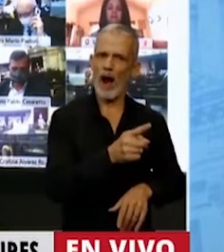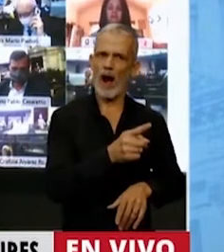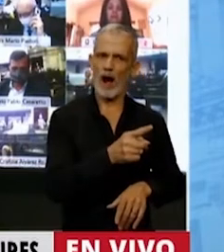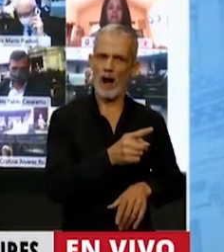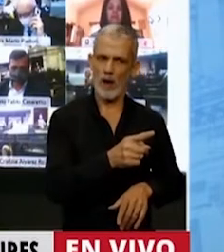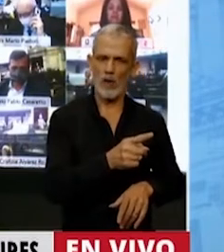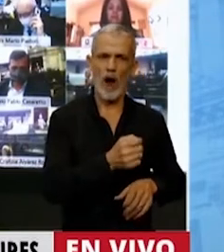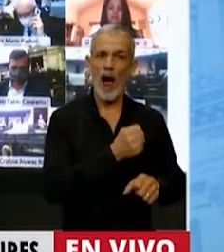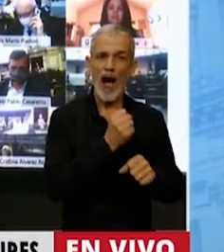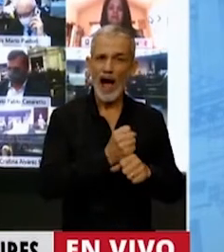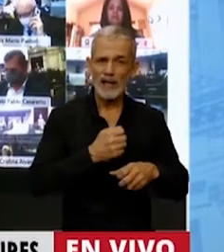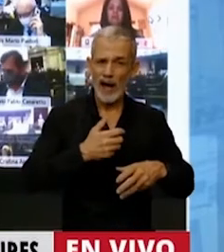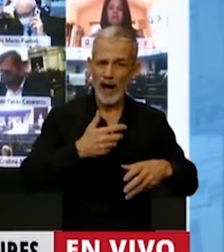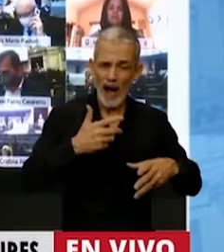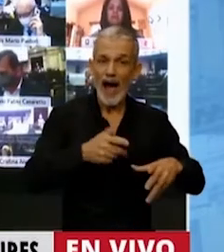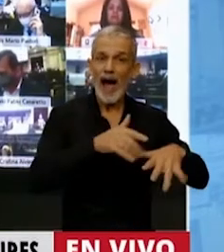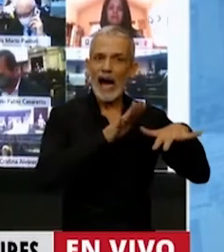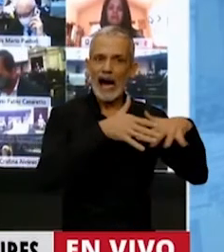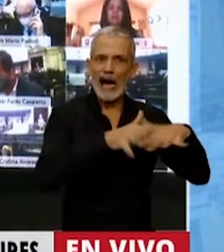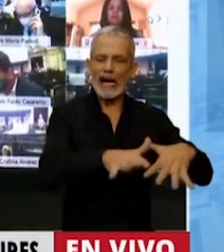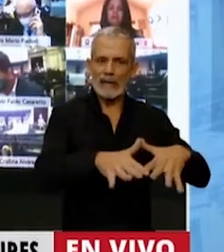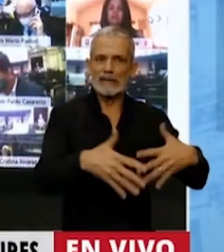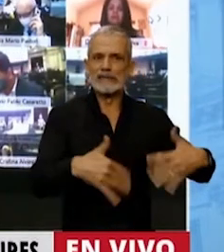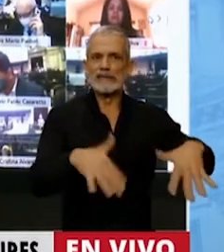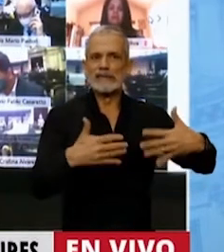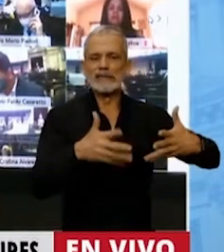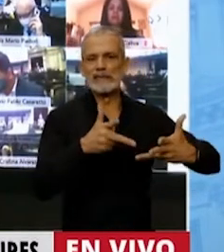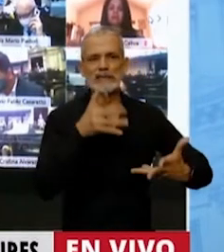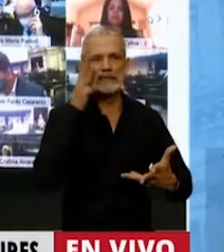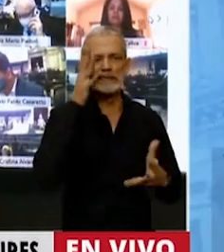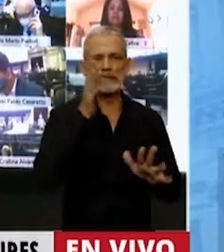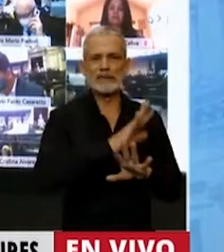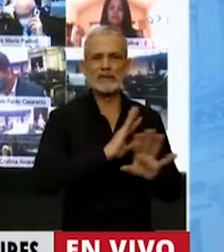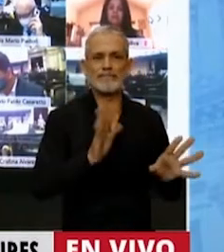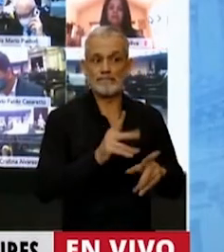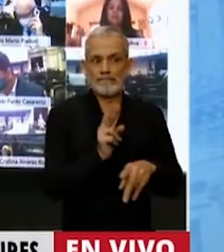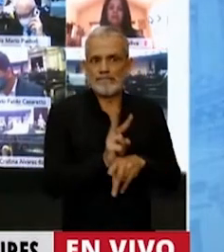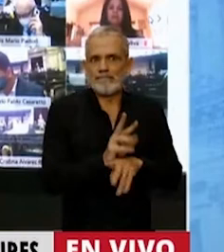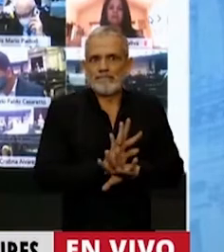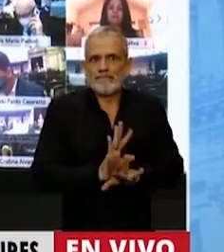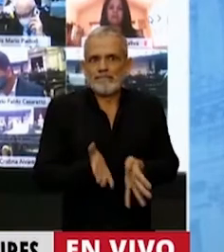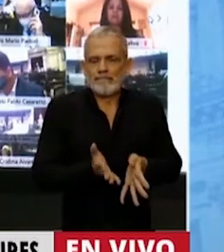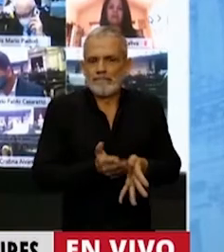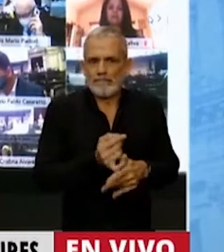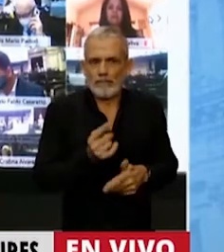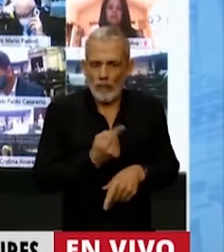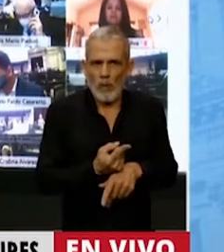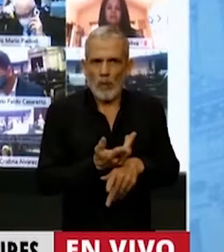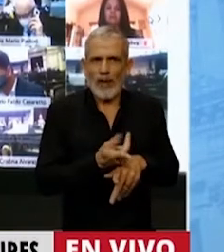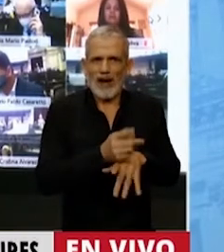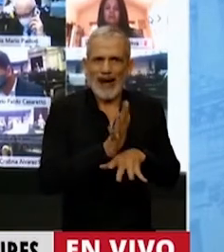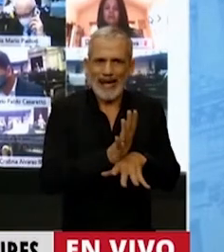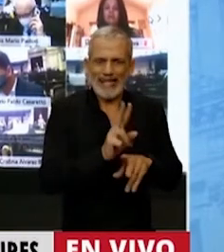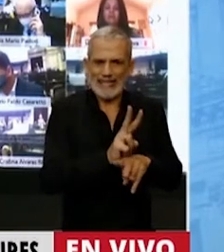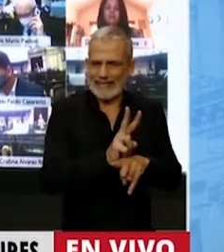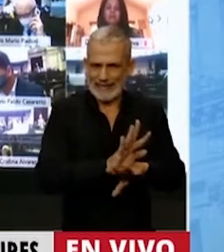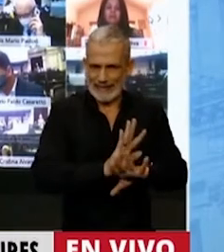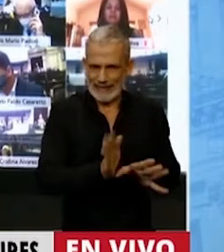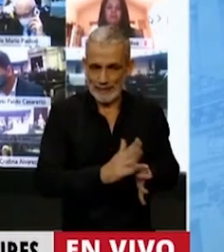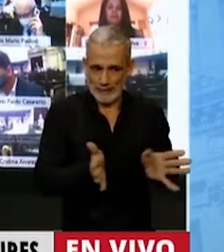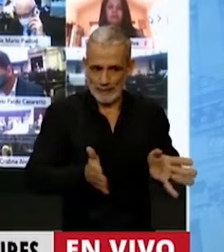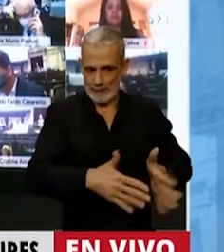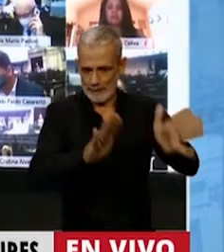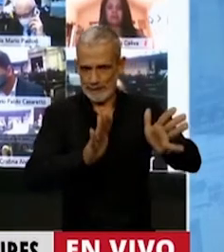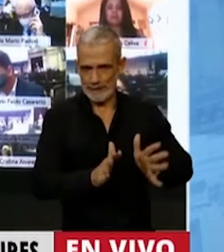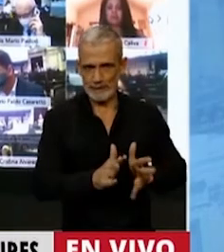hasta el momento que esa movilización popular hizo insostenible seguirlos protegiendo.